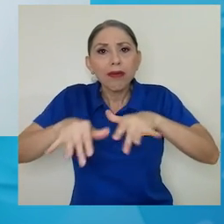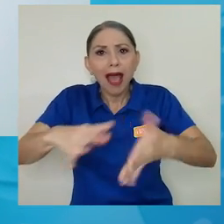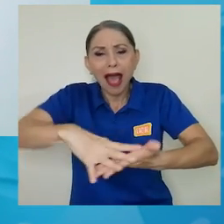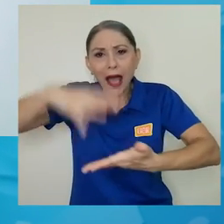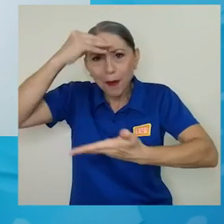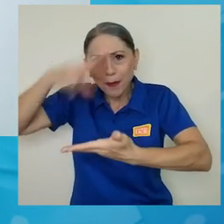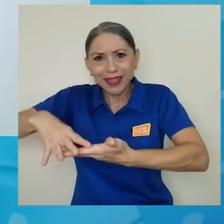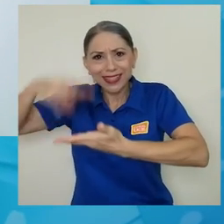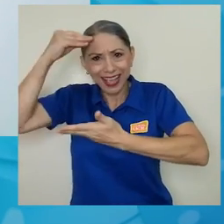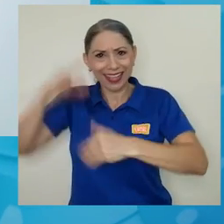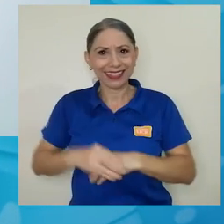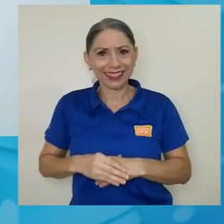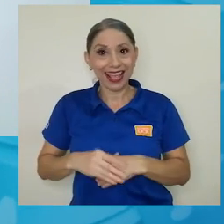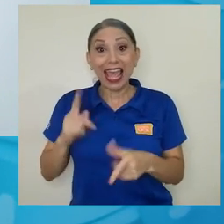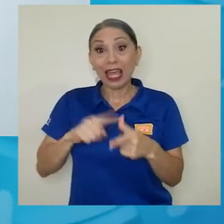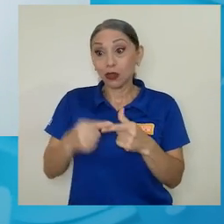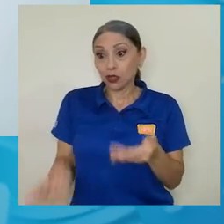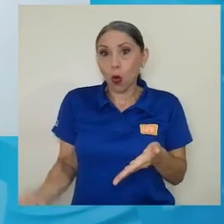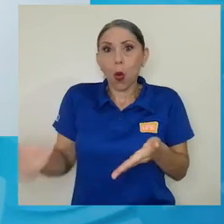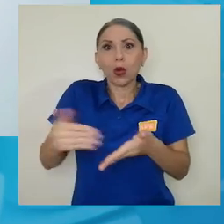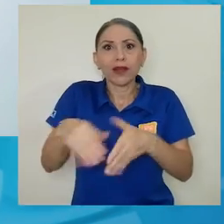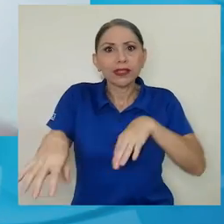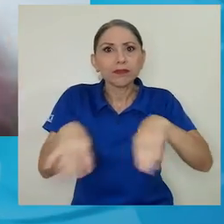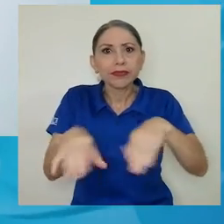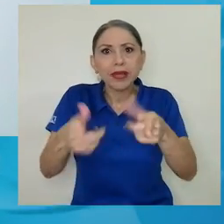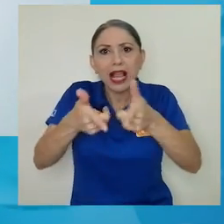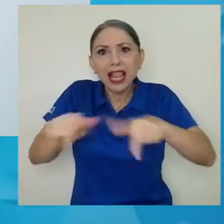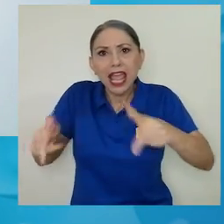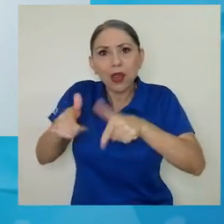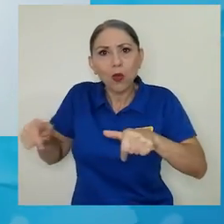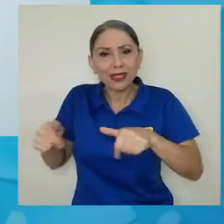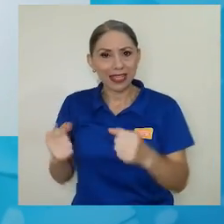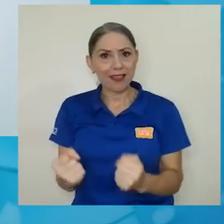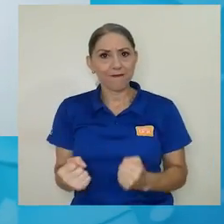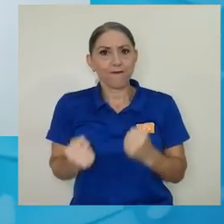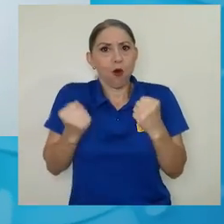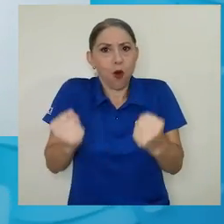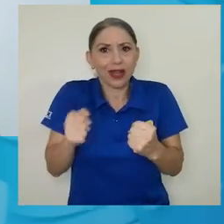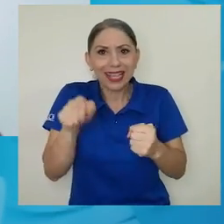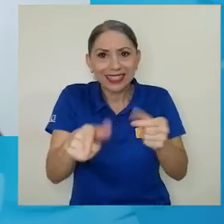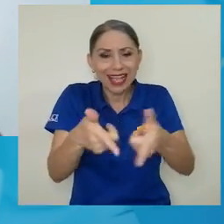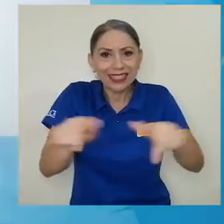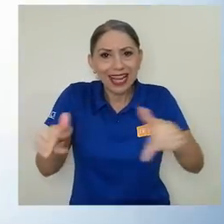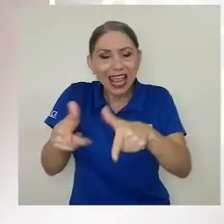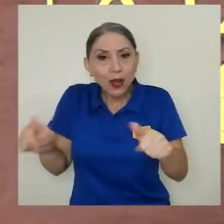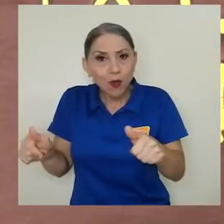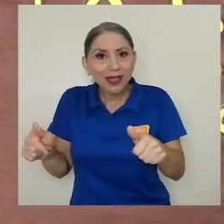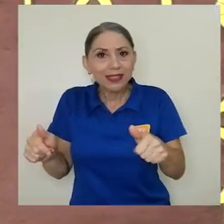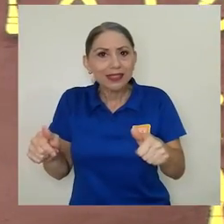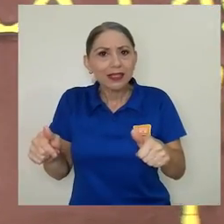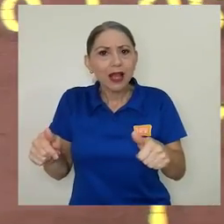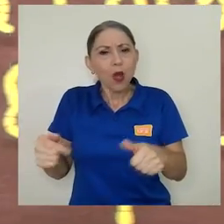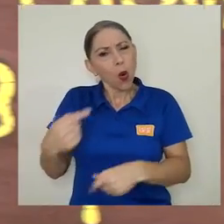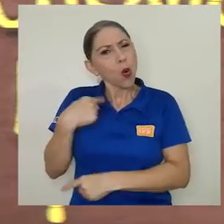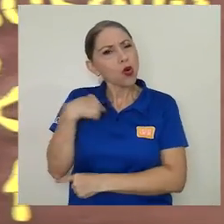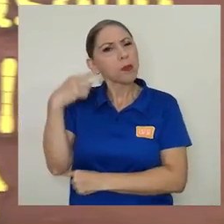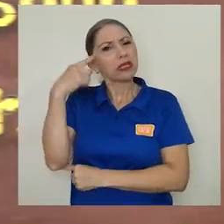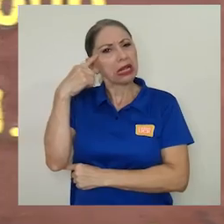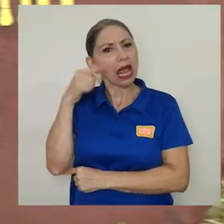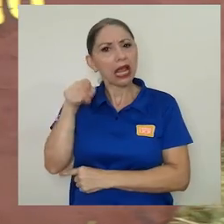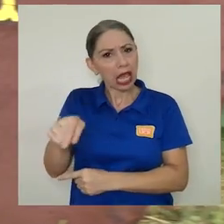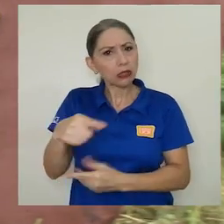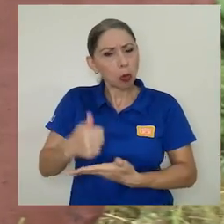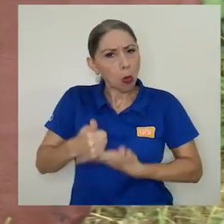sentido la revitalización de esas lenguas y su fortalecimiento sobre todo, pues uno podría pensar que